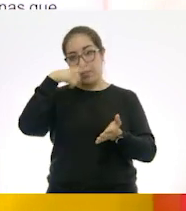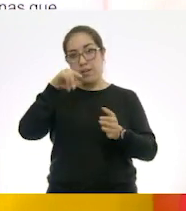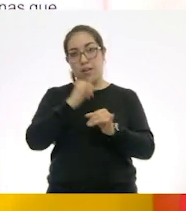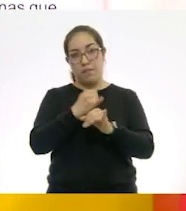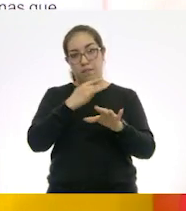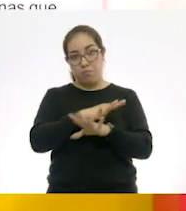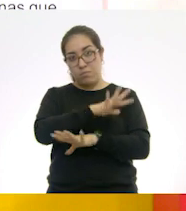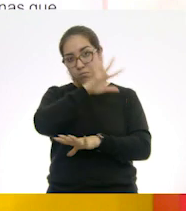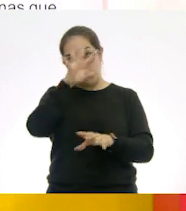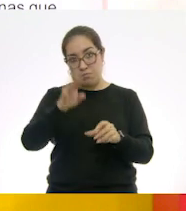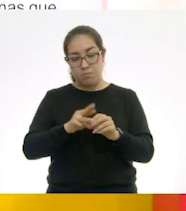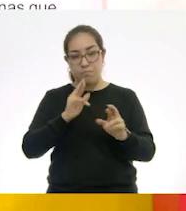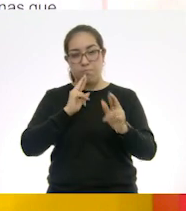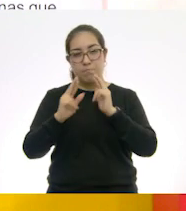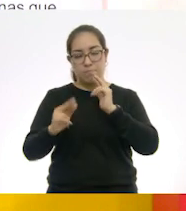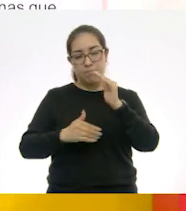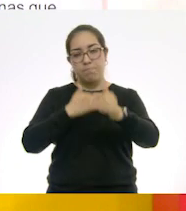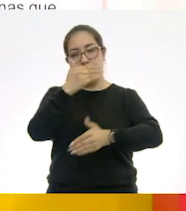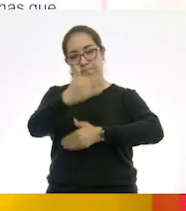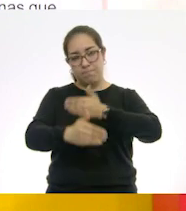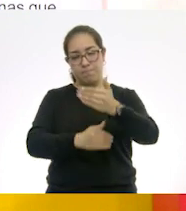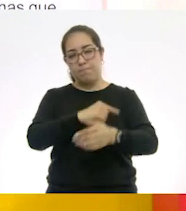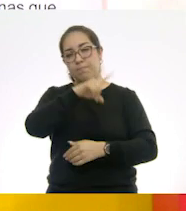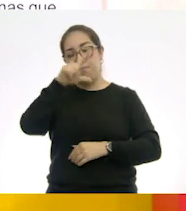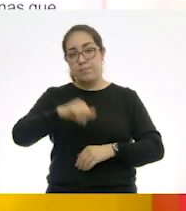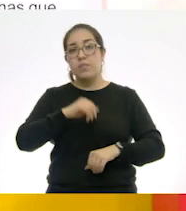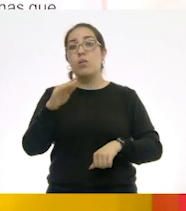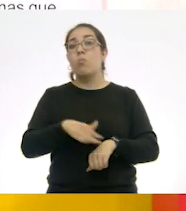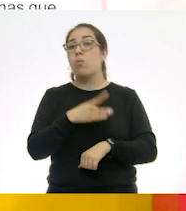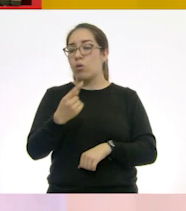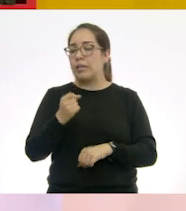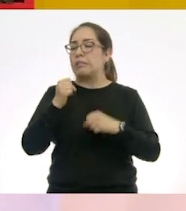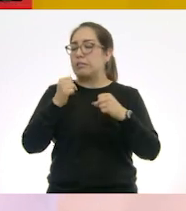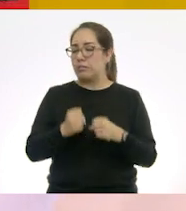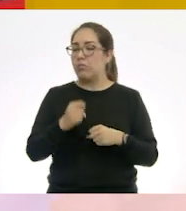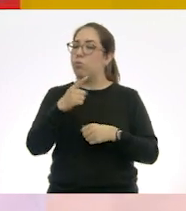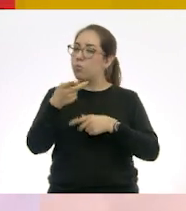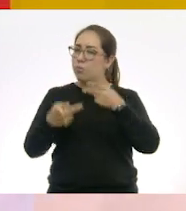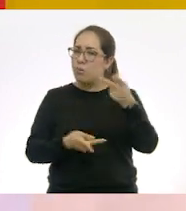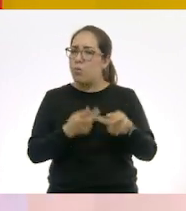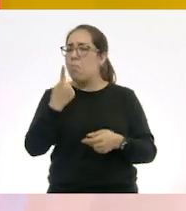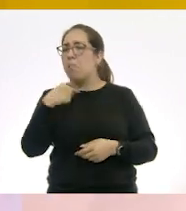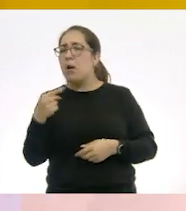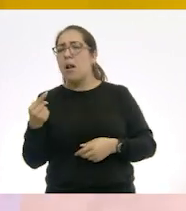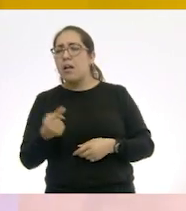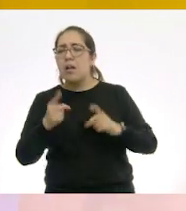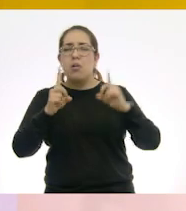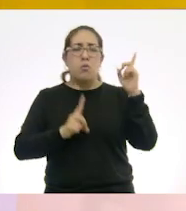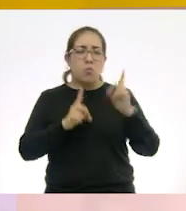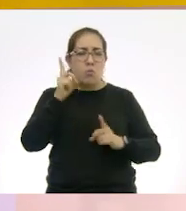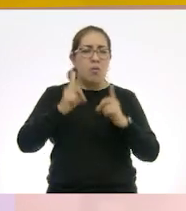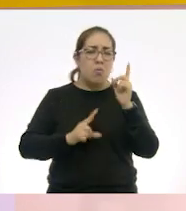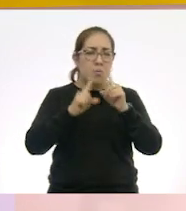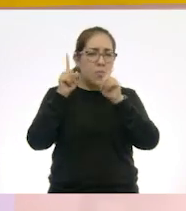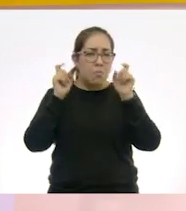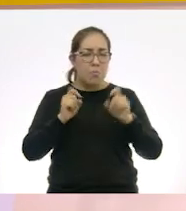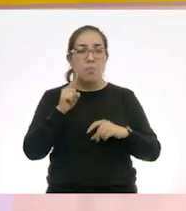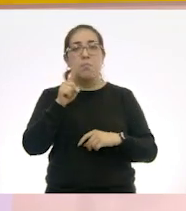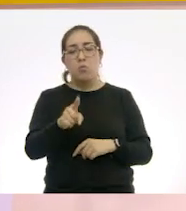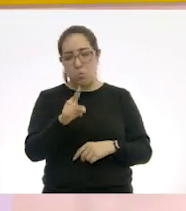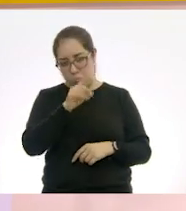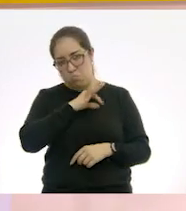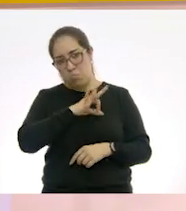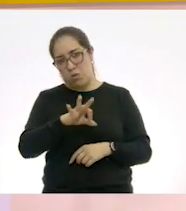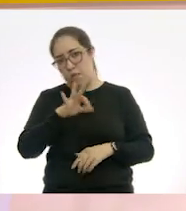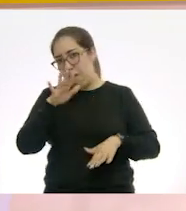y contestarlas posteriormente. Porque te van a estar preguntando para que ellos sepan más del tema. Y tú, bueno,